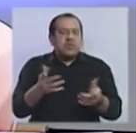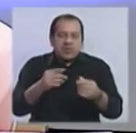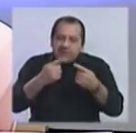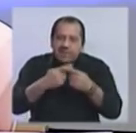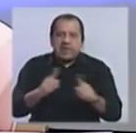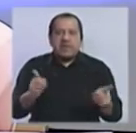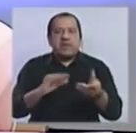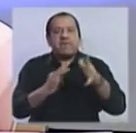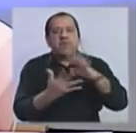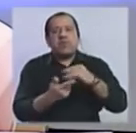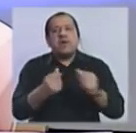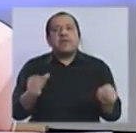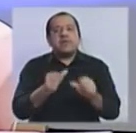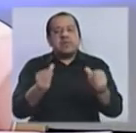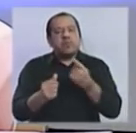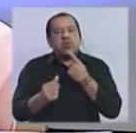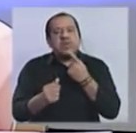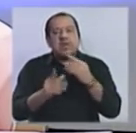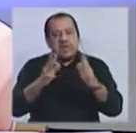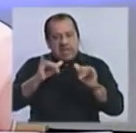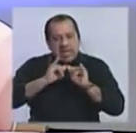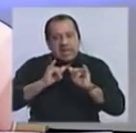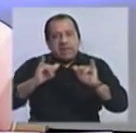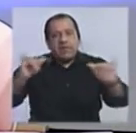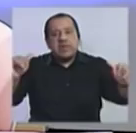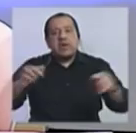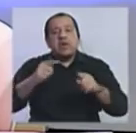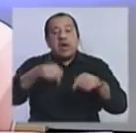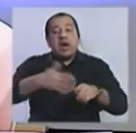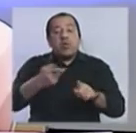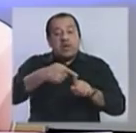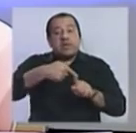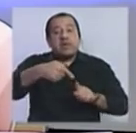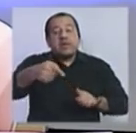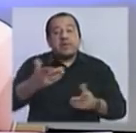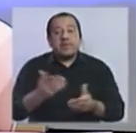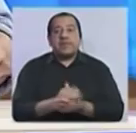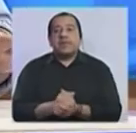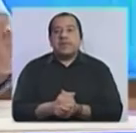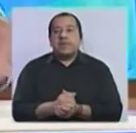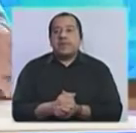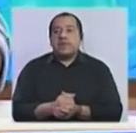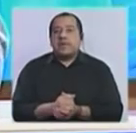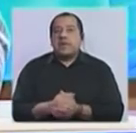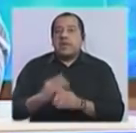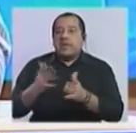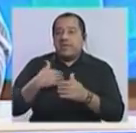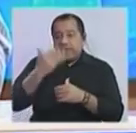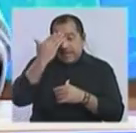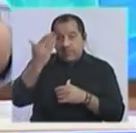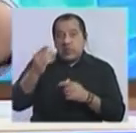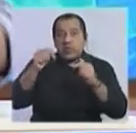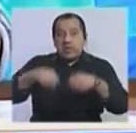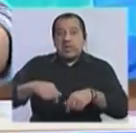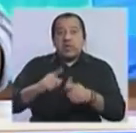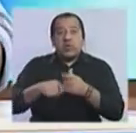de hacer política y de campaña en este 2019, 2020. A ver, el Frente Amplio en todo este proceso vivió